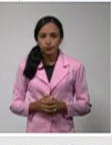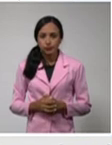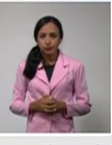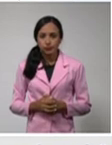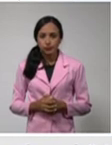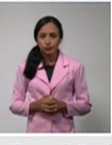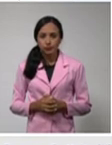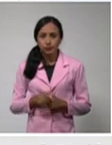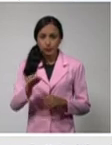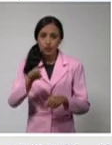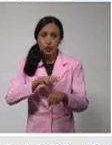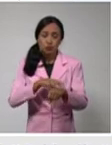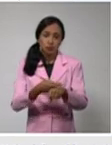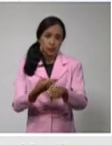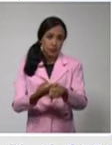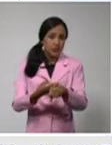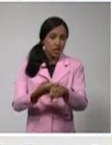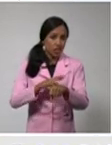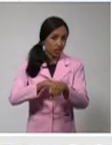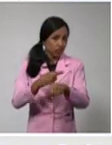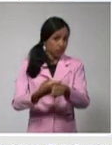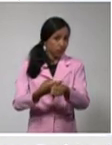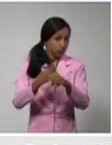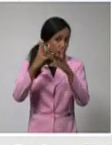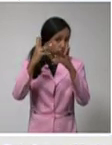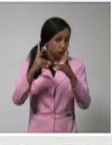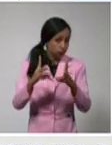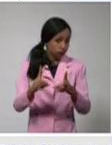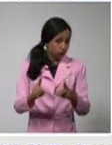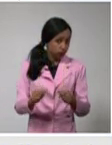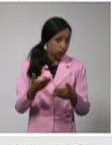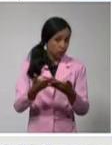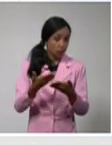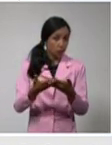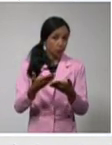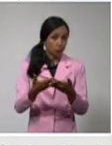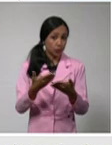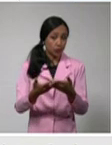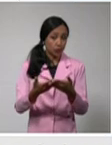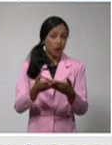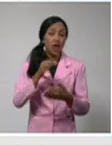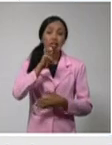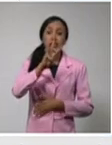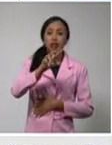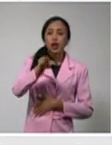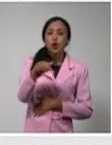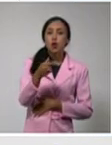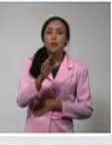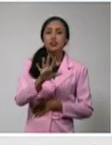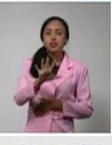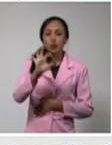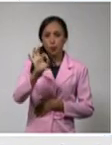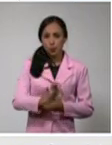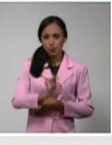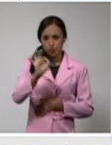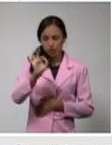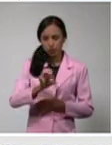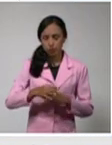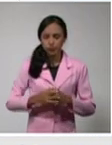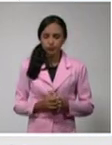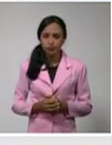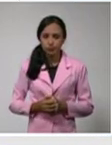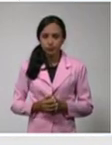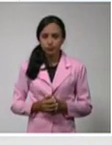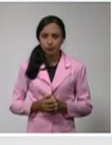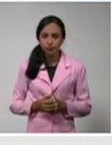de una positividad de las muestras procesadas de un 3.5%. Estamos hablando de